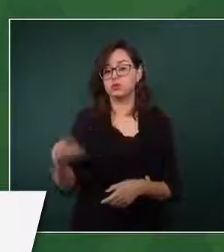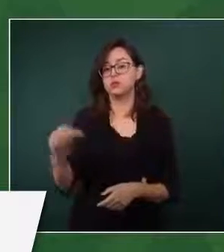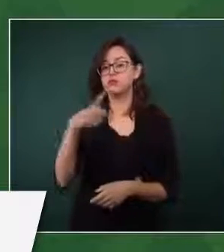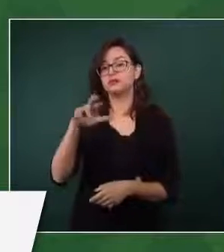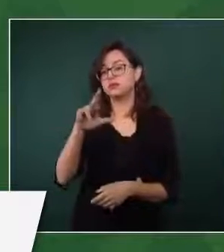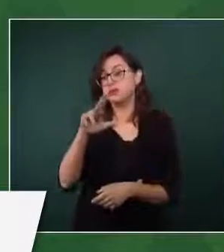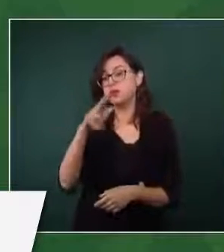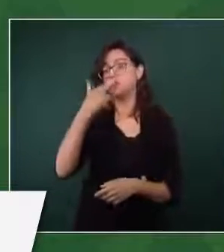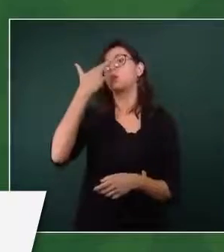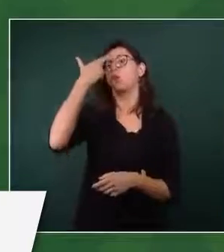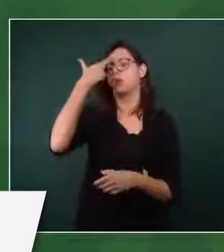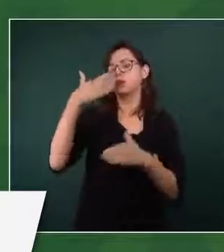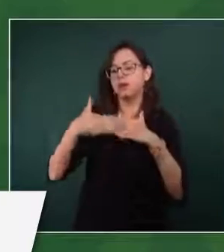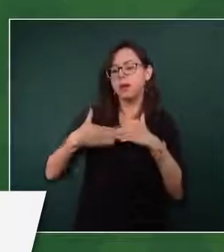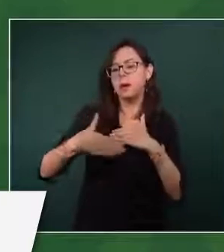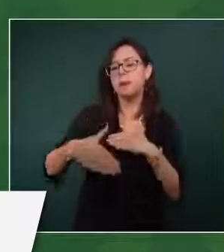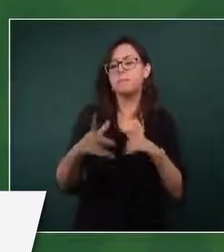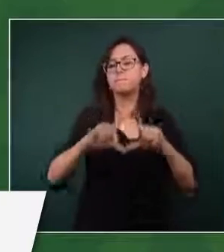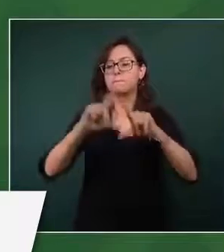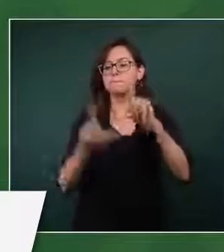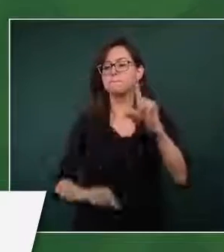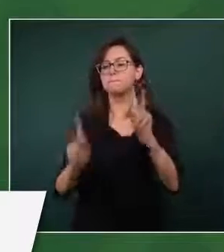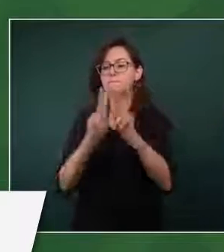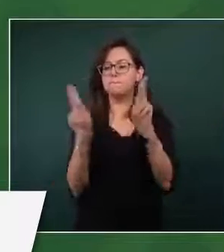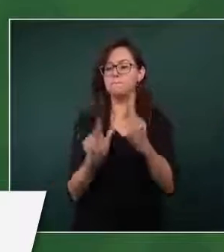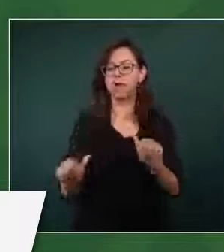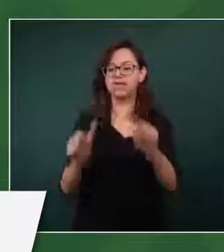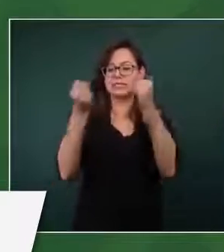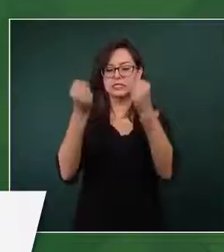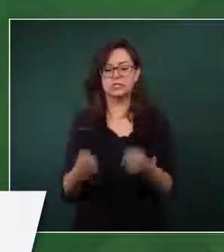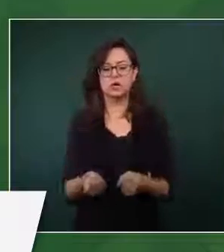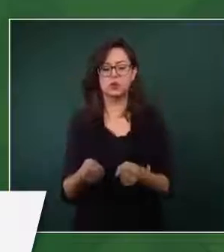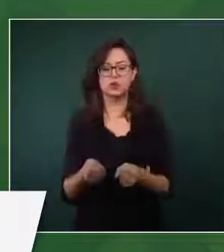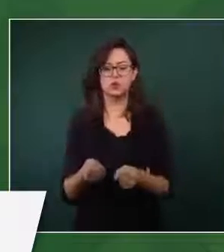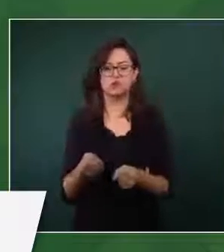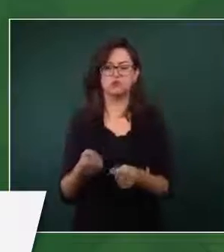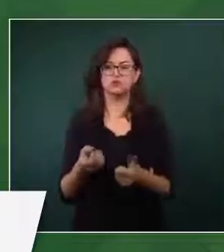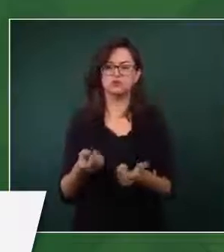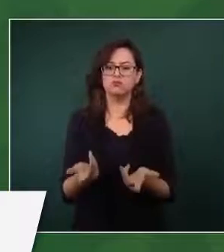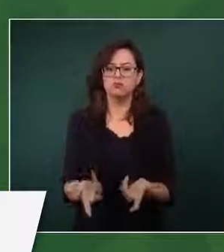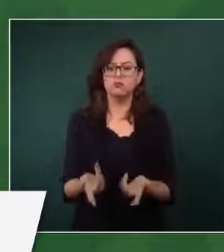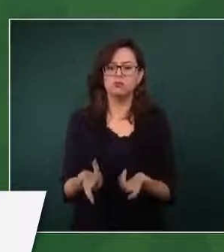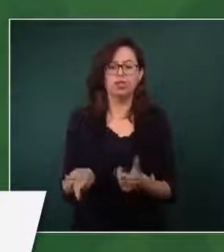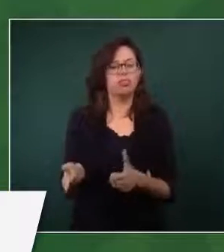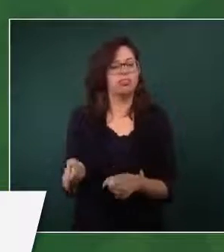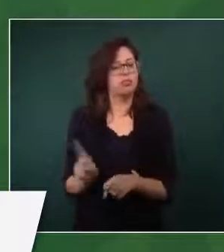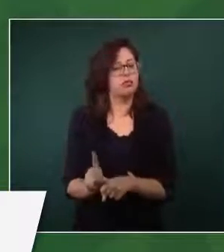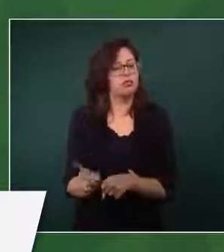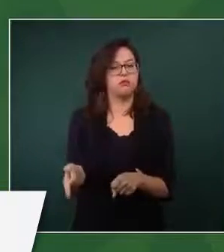garantizar la paz en el país, todos los días nos reunimos